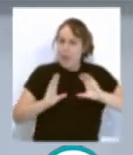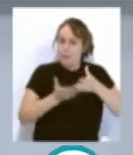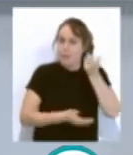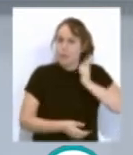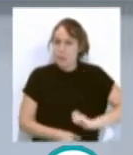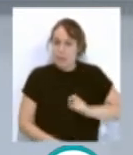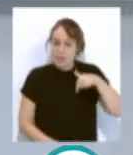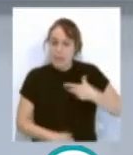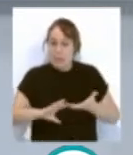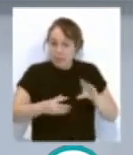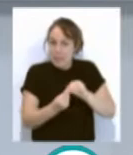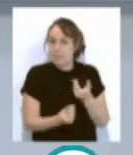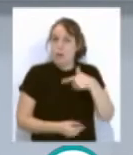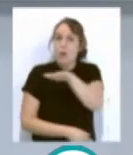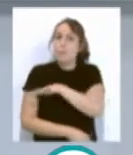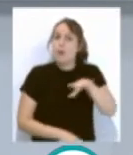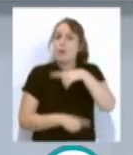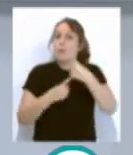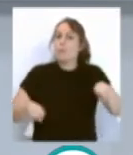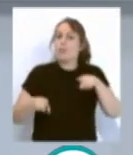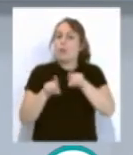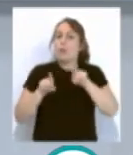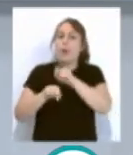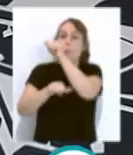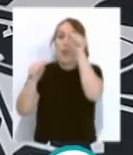convirtiéndose así en un espacio de música referente.